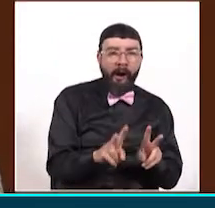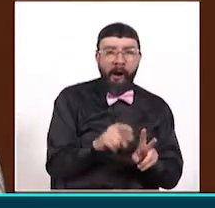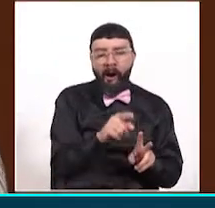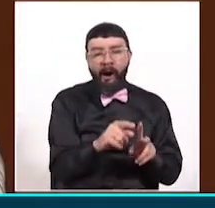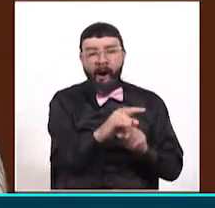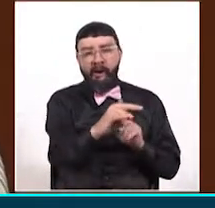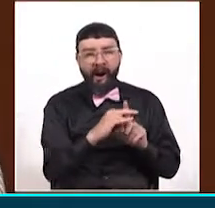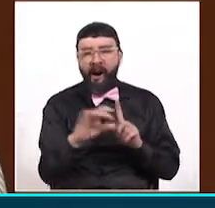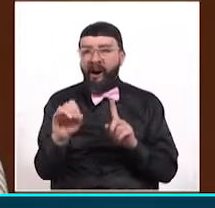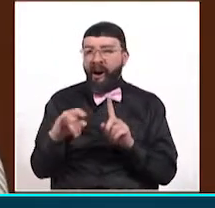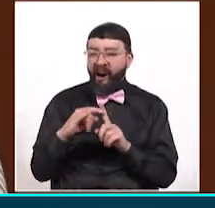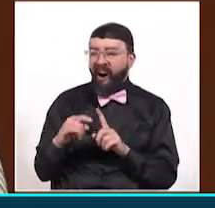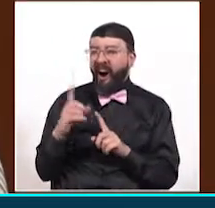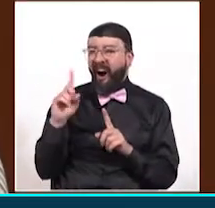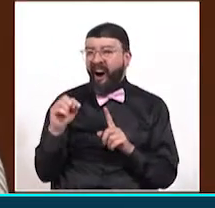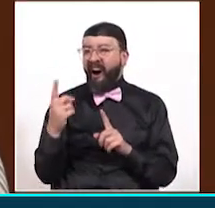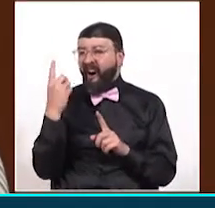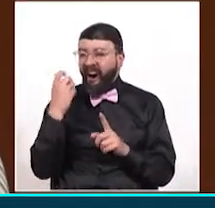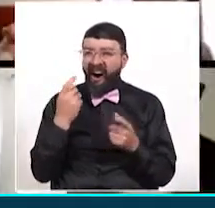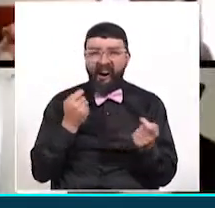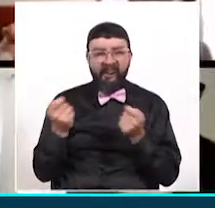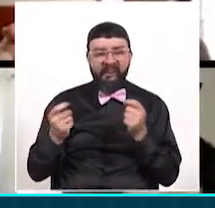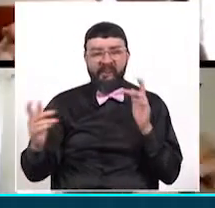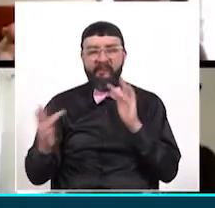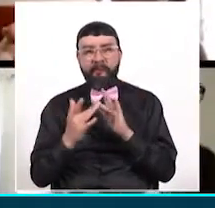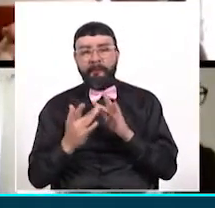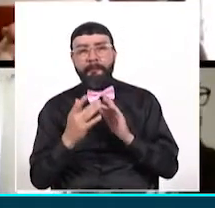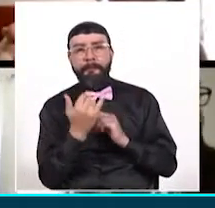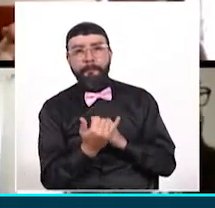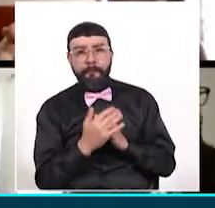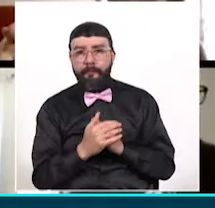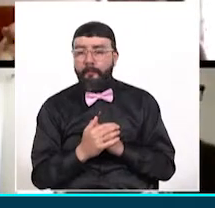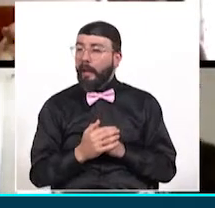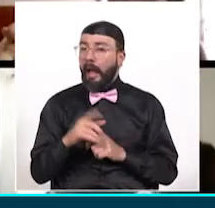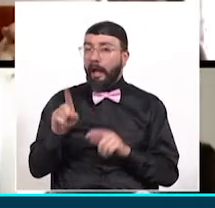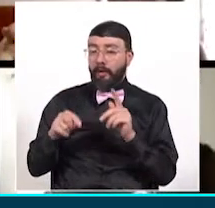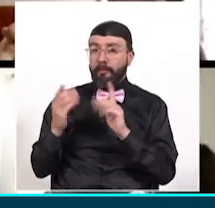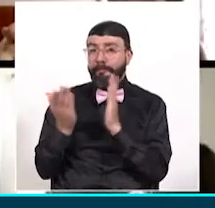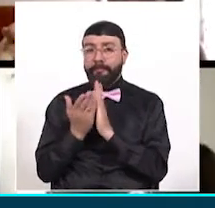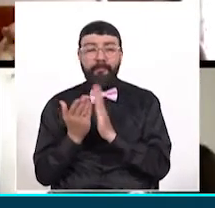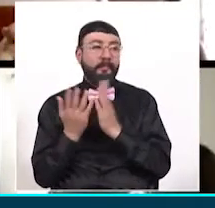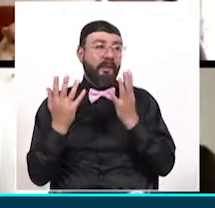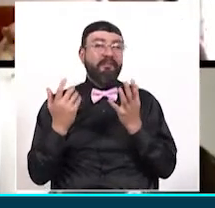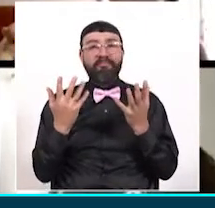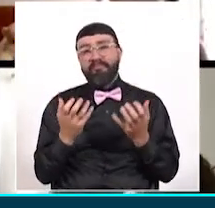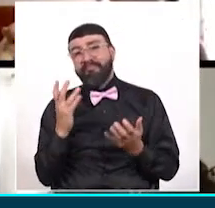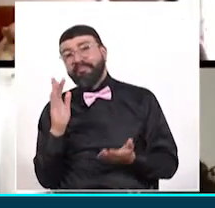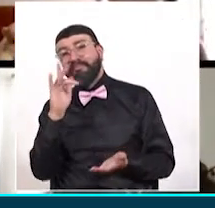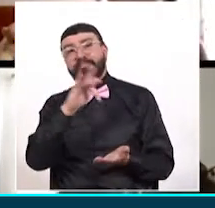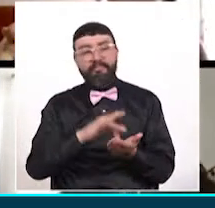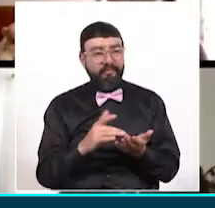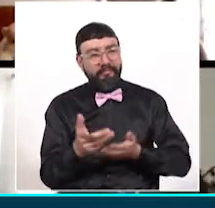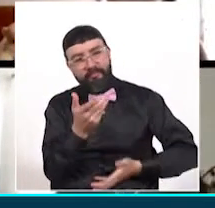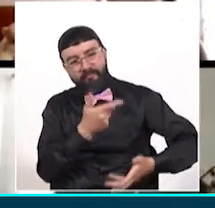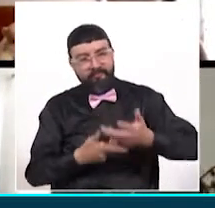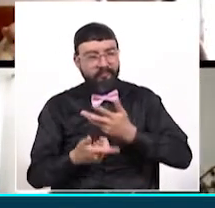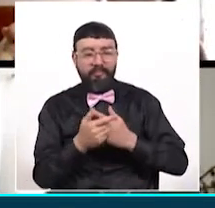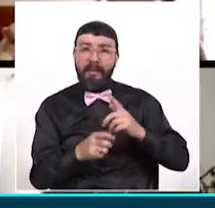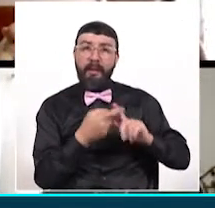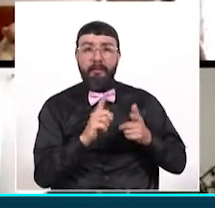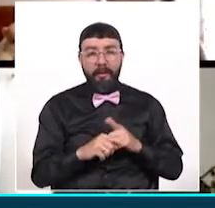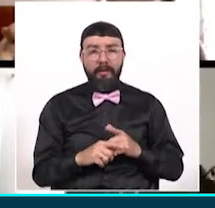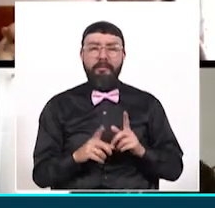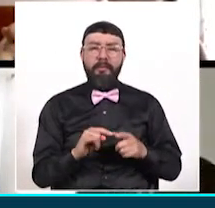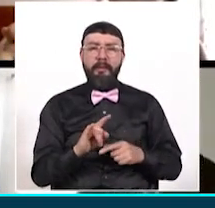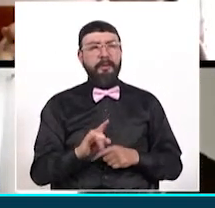por la falta de coordinación en estas conectividades. Para algunos estudiantes que extrañan la presencialidad y el compartir con sus compañeros también